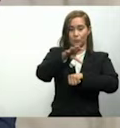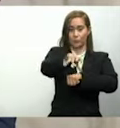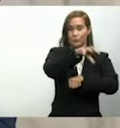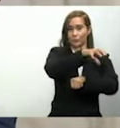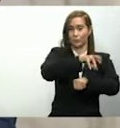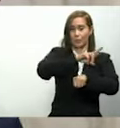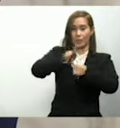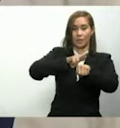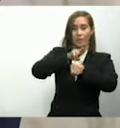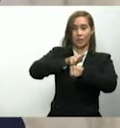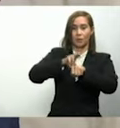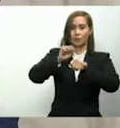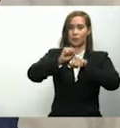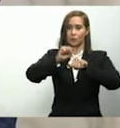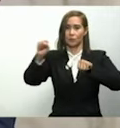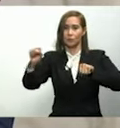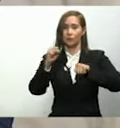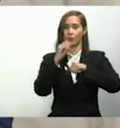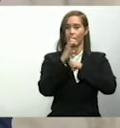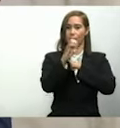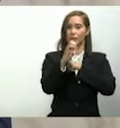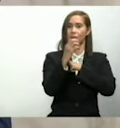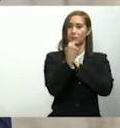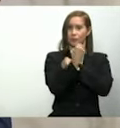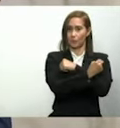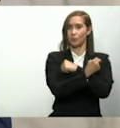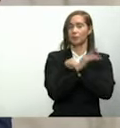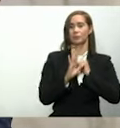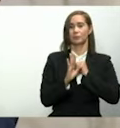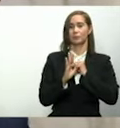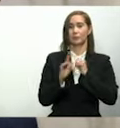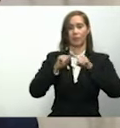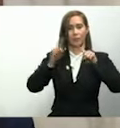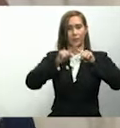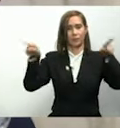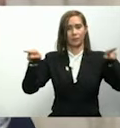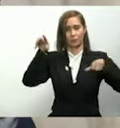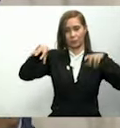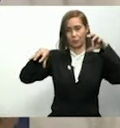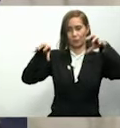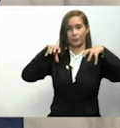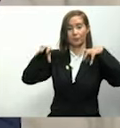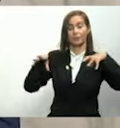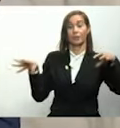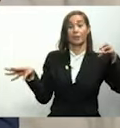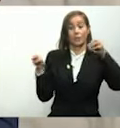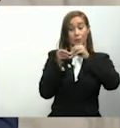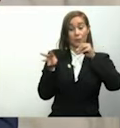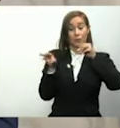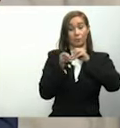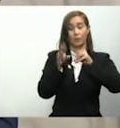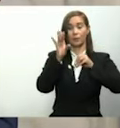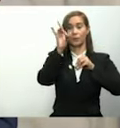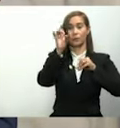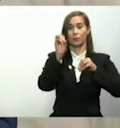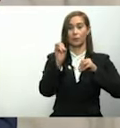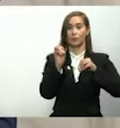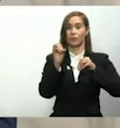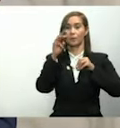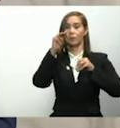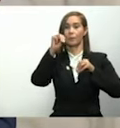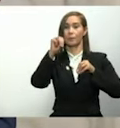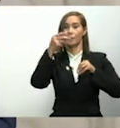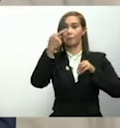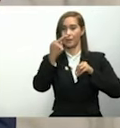regiones del país, en el sur, en el este, en el norte, y que sumada a la eventual entrada de los 800 megavatios de